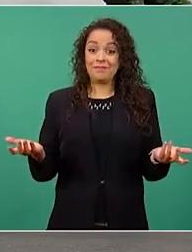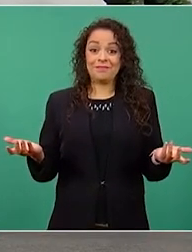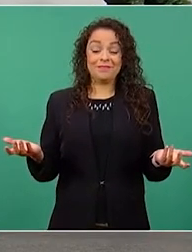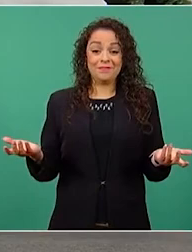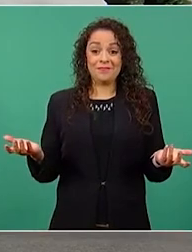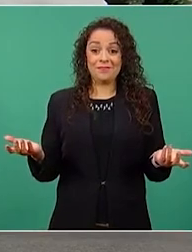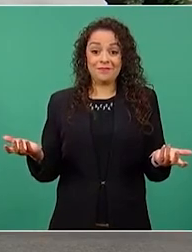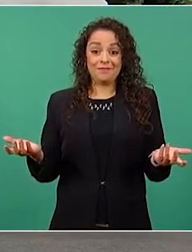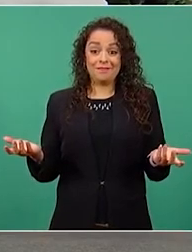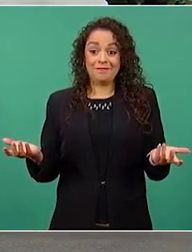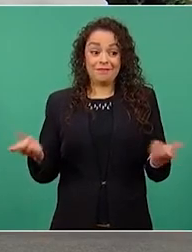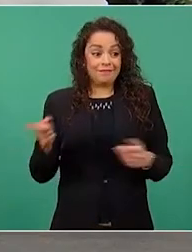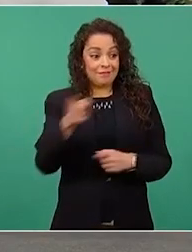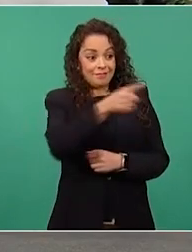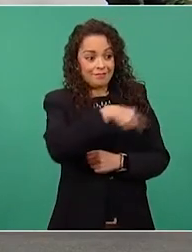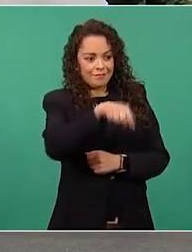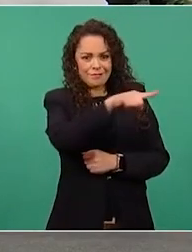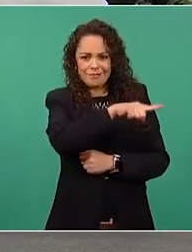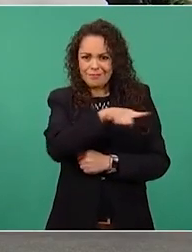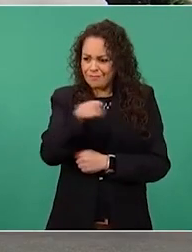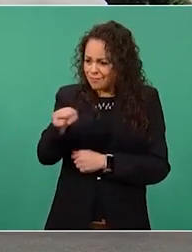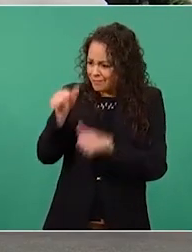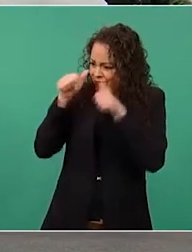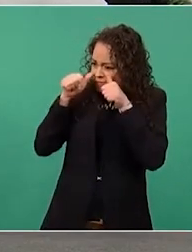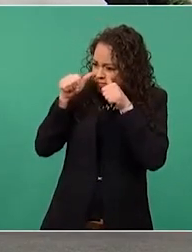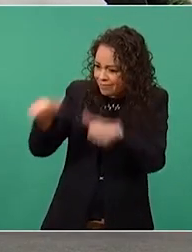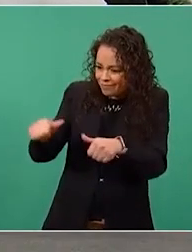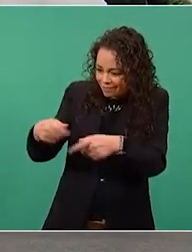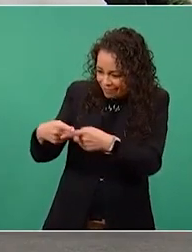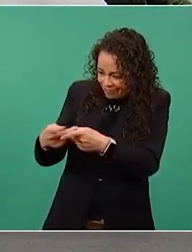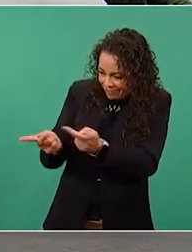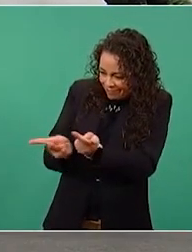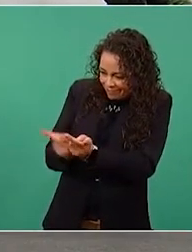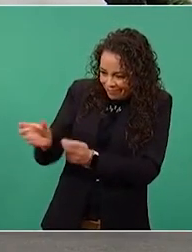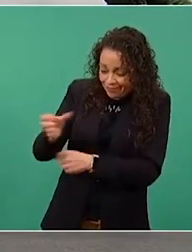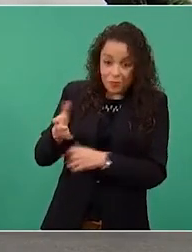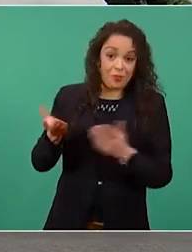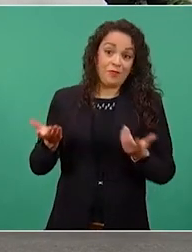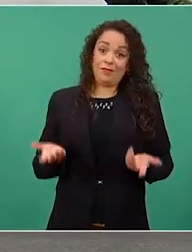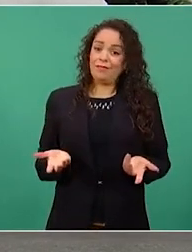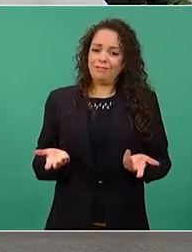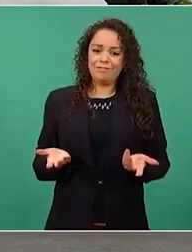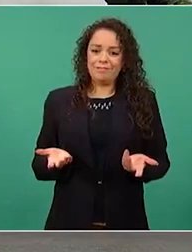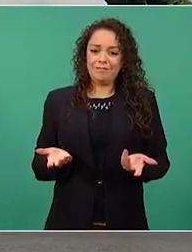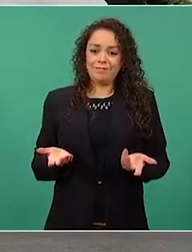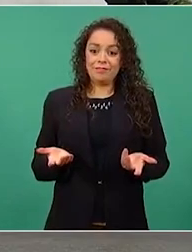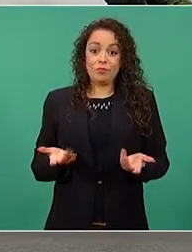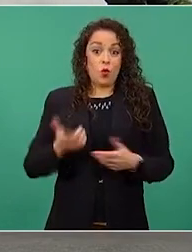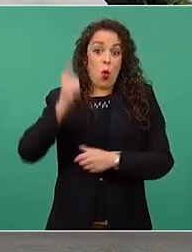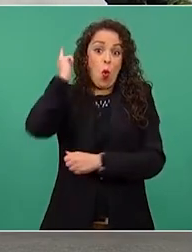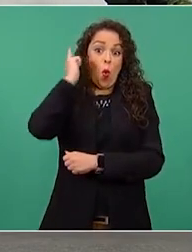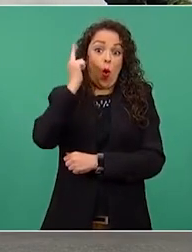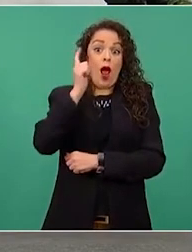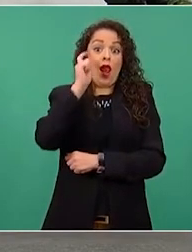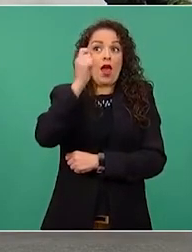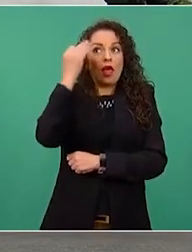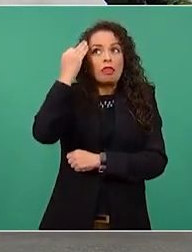fijan, ojalá y fuese de la época de Maximiliano,